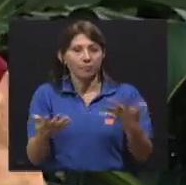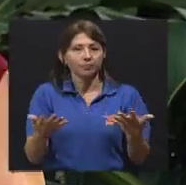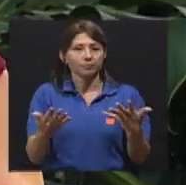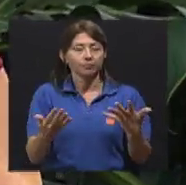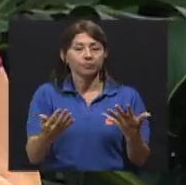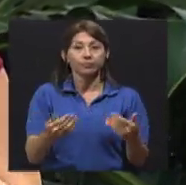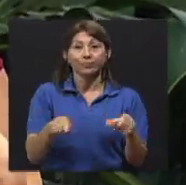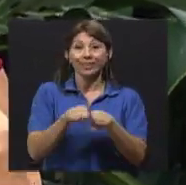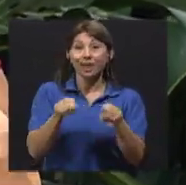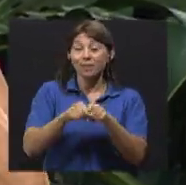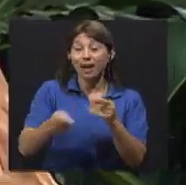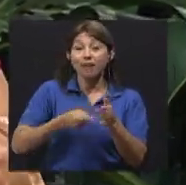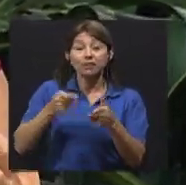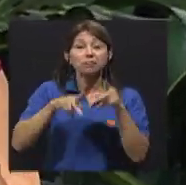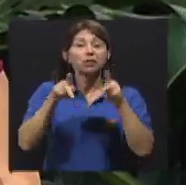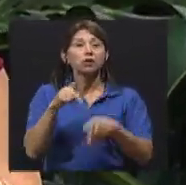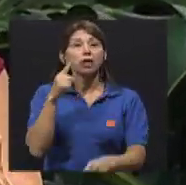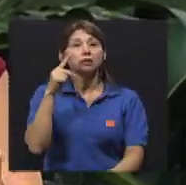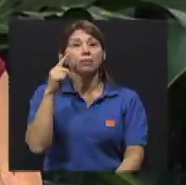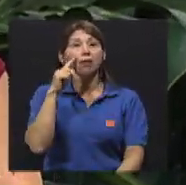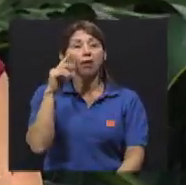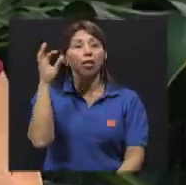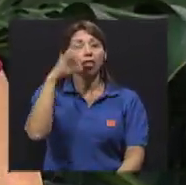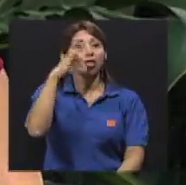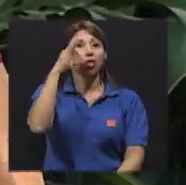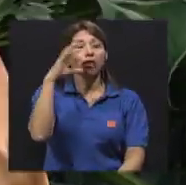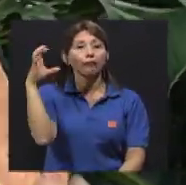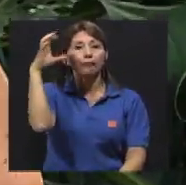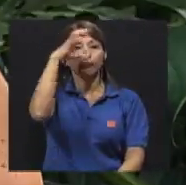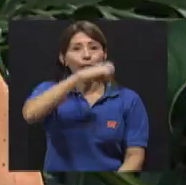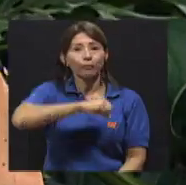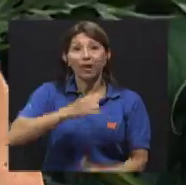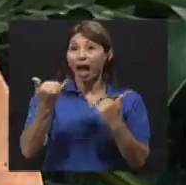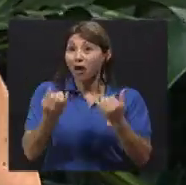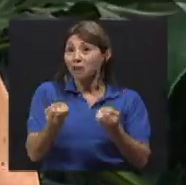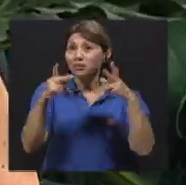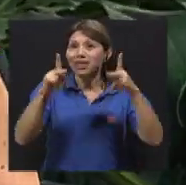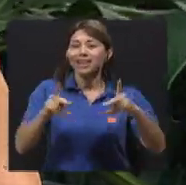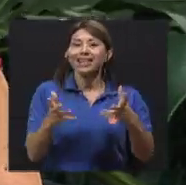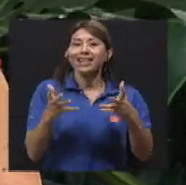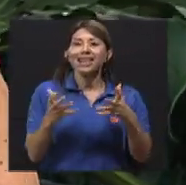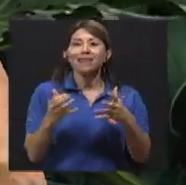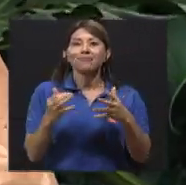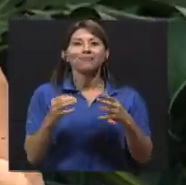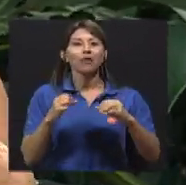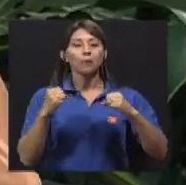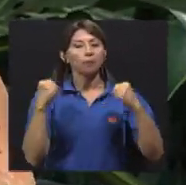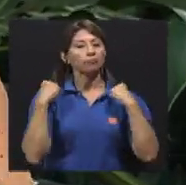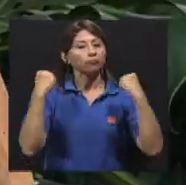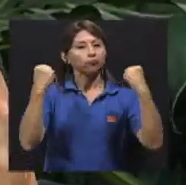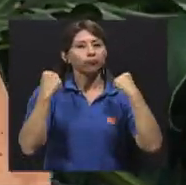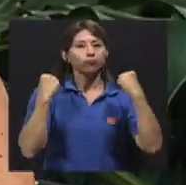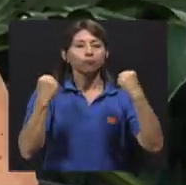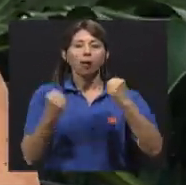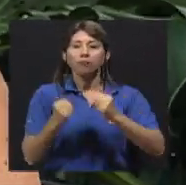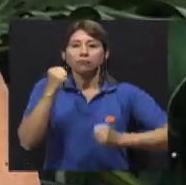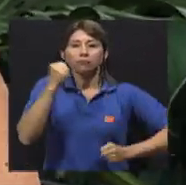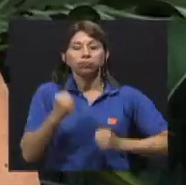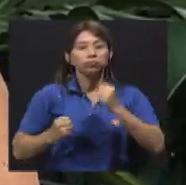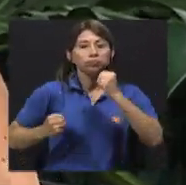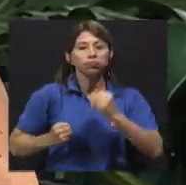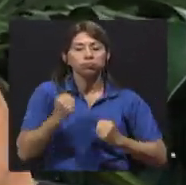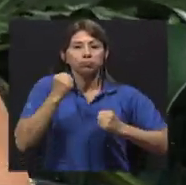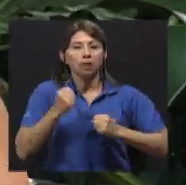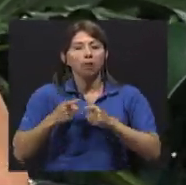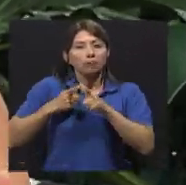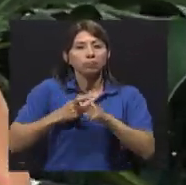Tenemos otra distracción que ahora está tan de moda, el correr, ¿verdad? Entonces, mucha gente, por la fiebre de que vamos a correr, de